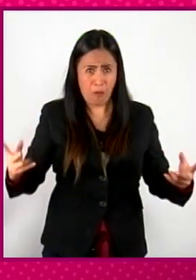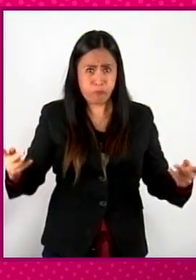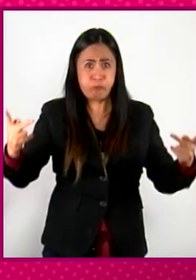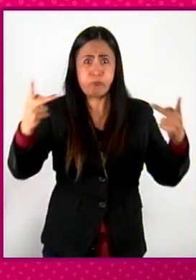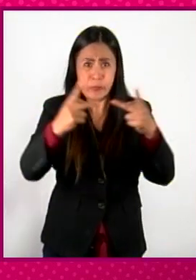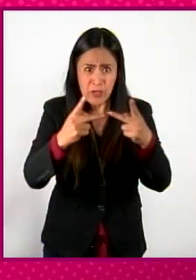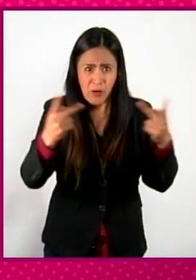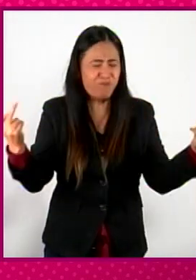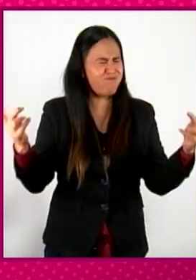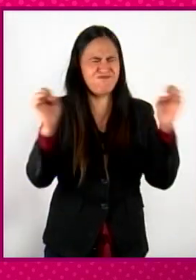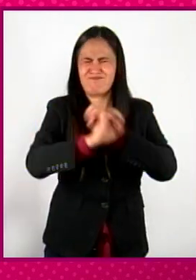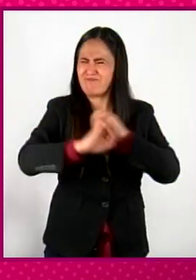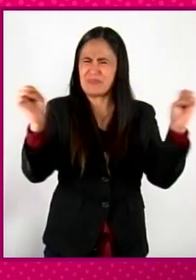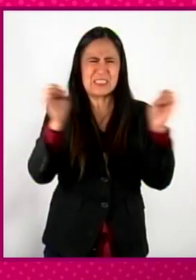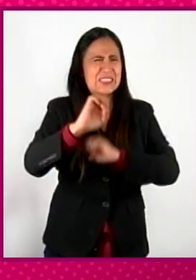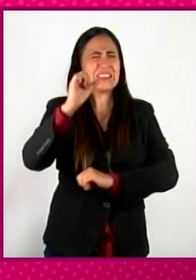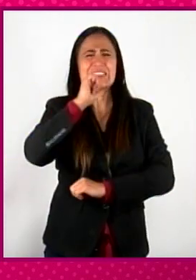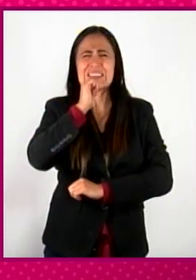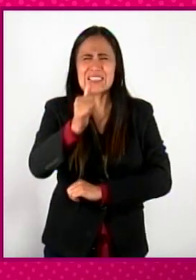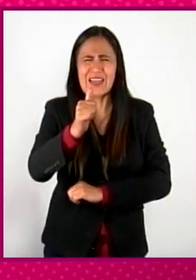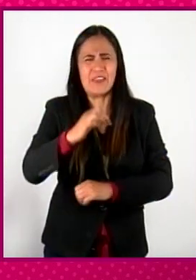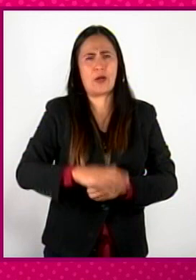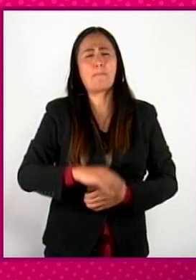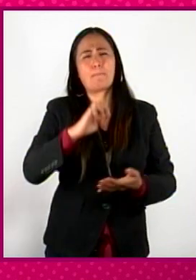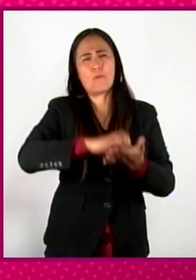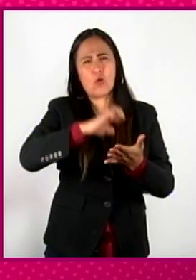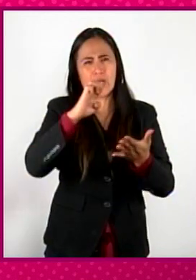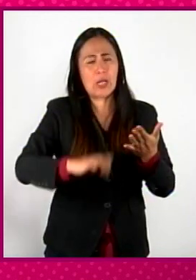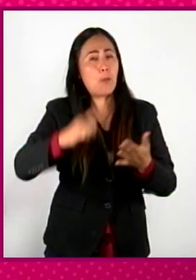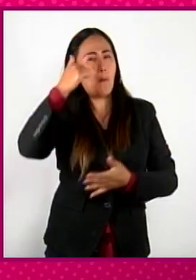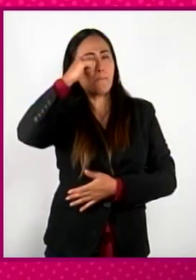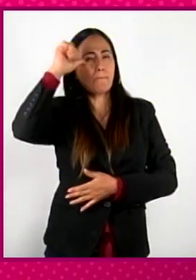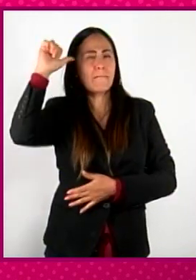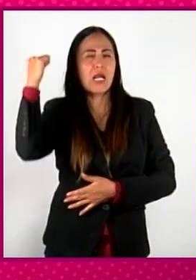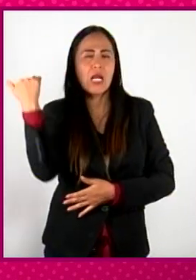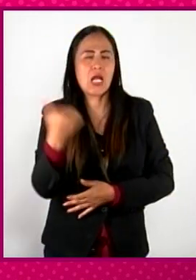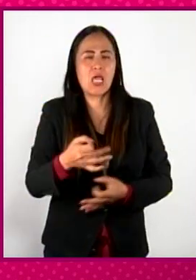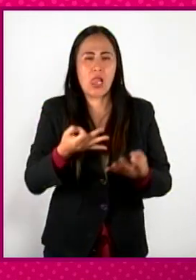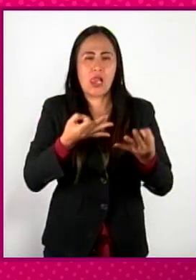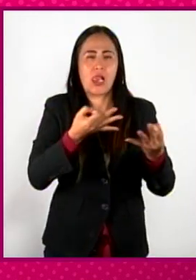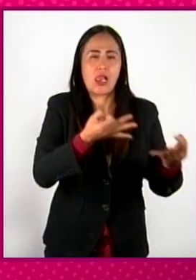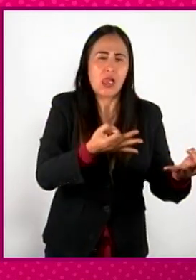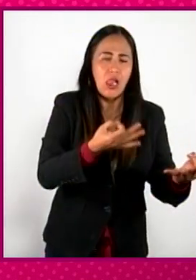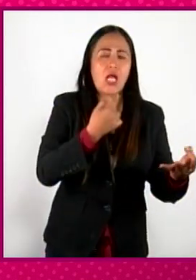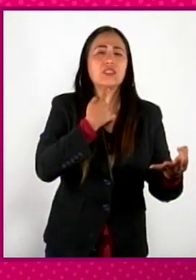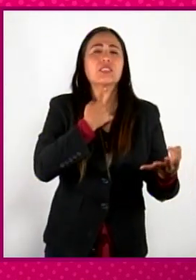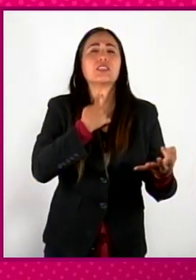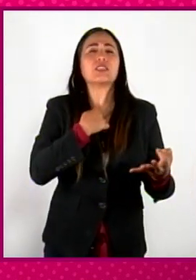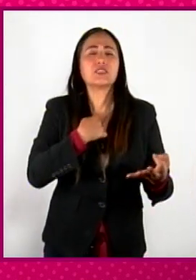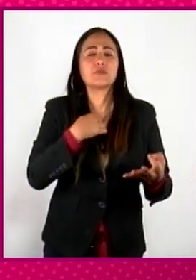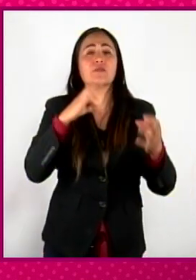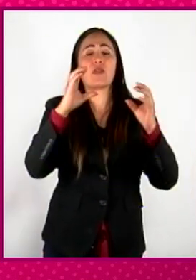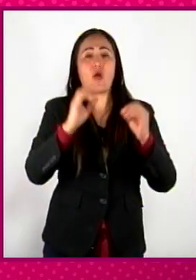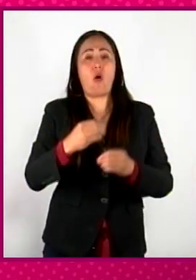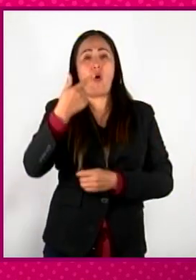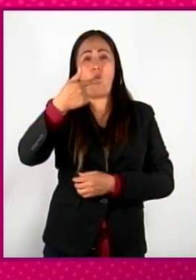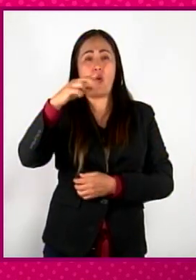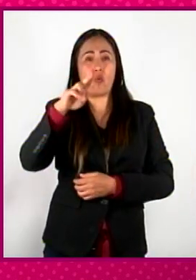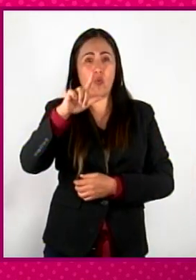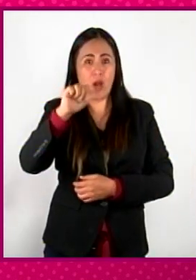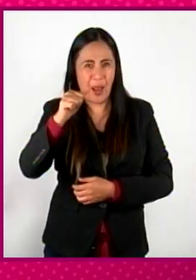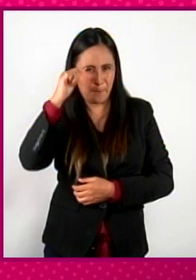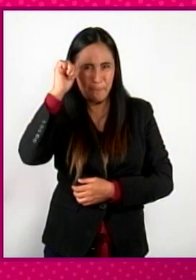referente. Entonces, si les vas a explicar qué es el pecado de lujuria o el pecado de gula o el de